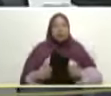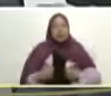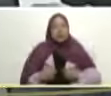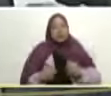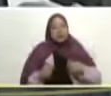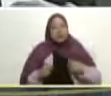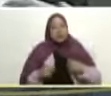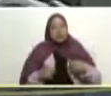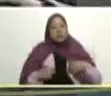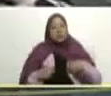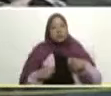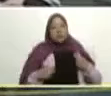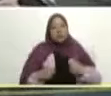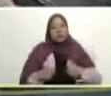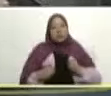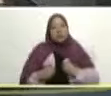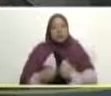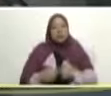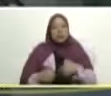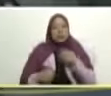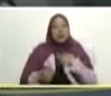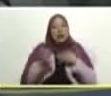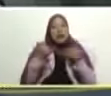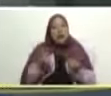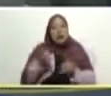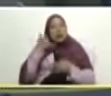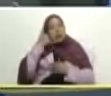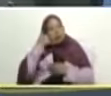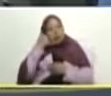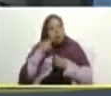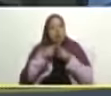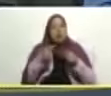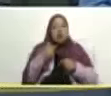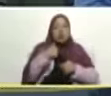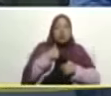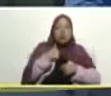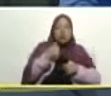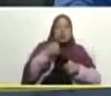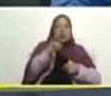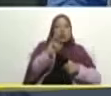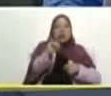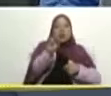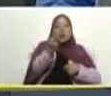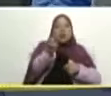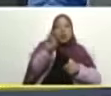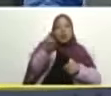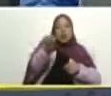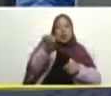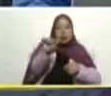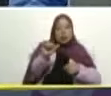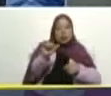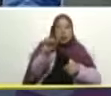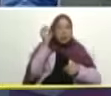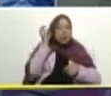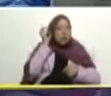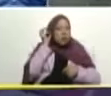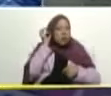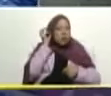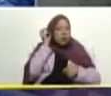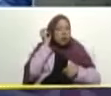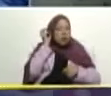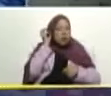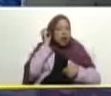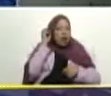están llamando precisamente a Irene del Valle Granado de Casalta 2